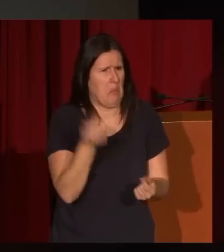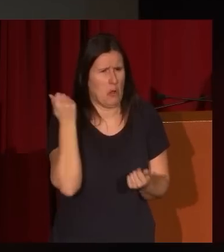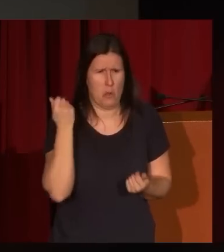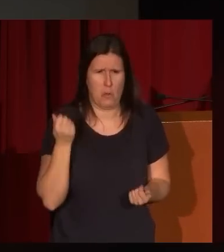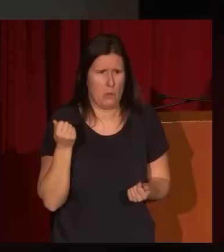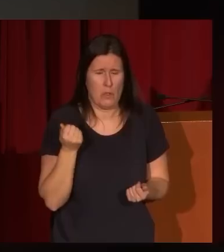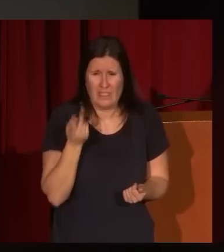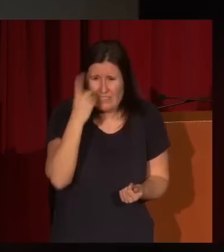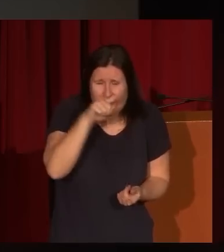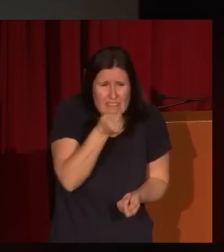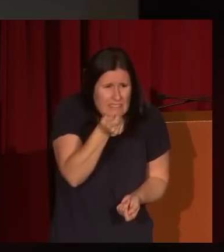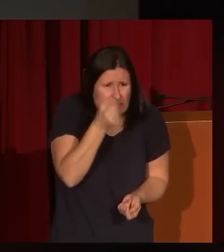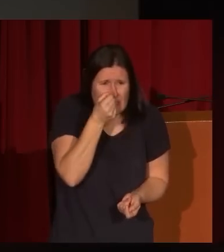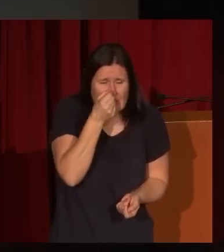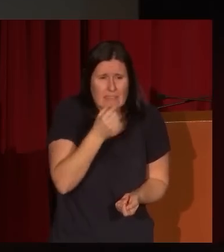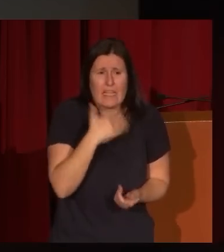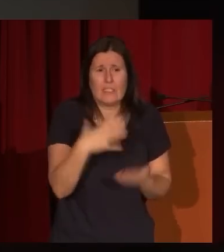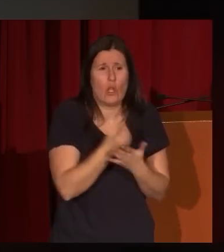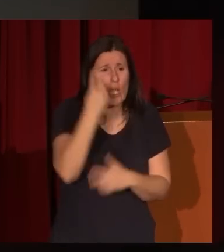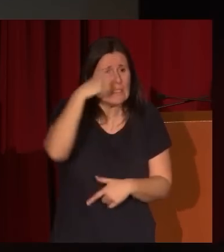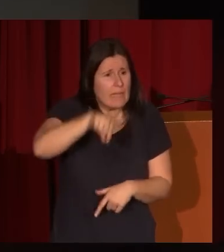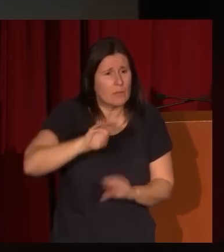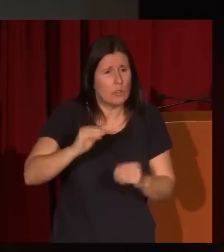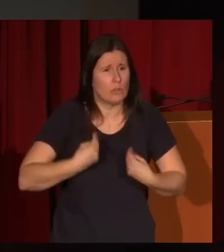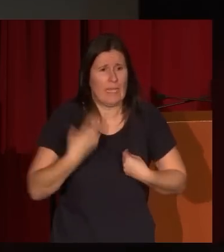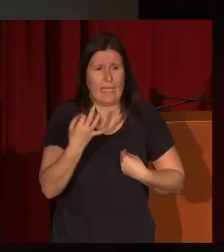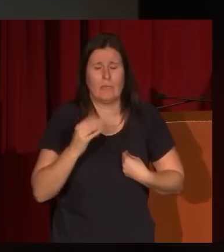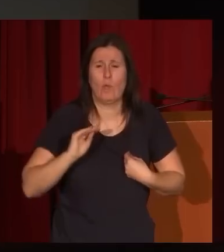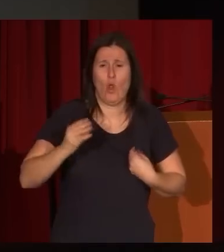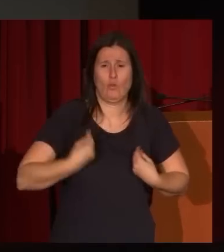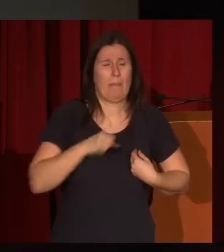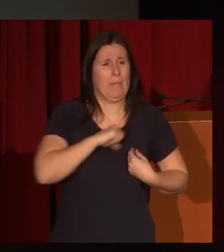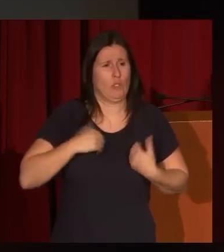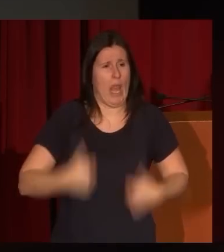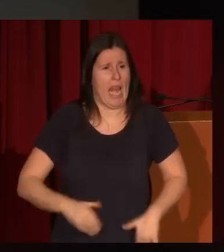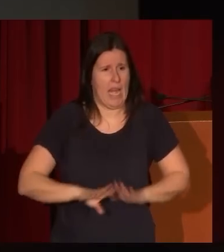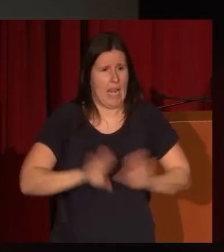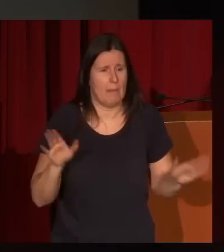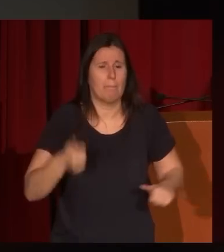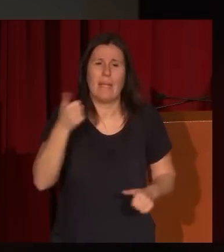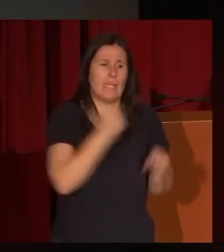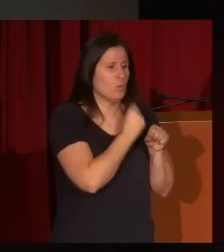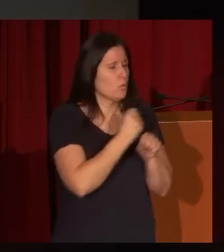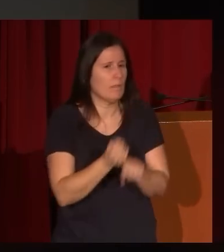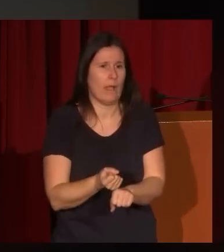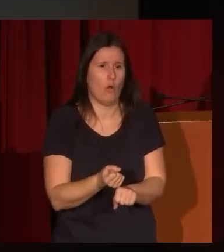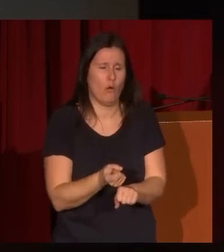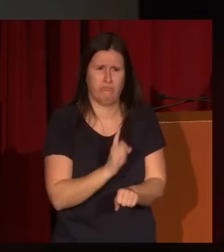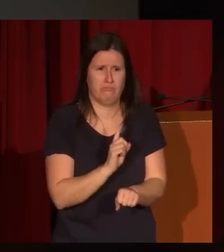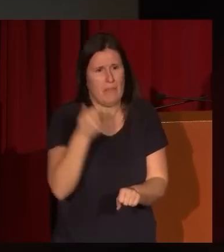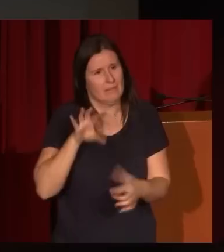sabemos poquísimo y casi todo lo que sabemos corresponde con su vida personal, más que con su trayectoria profesional,